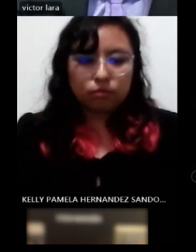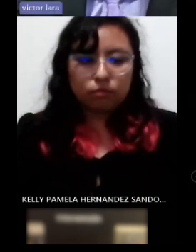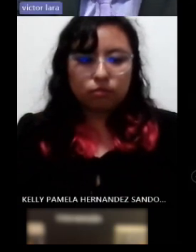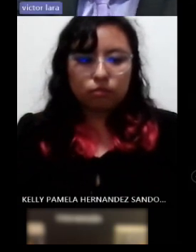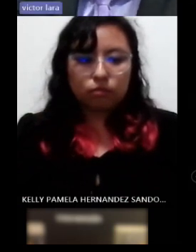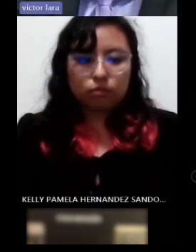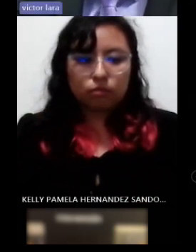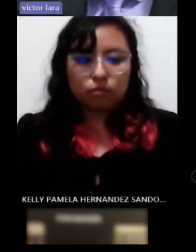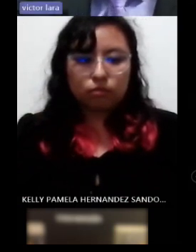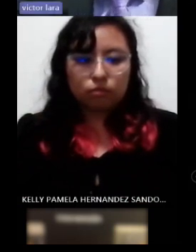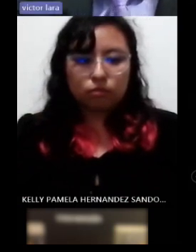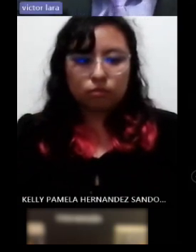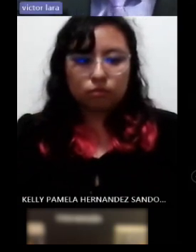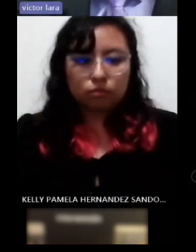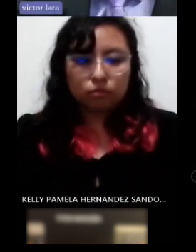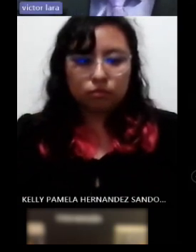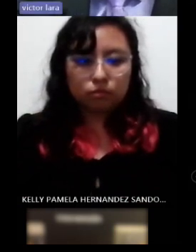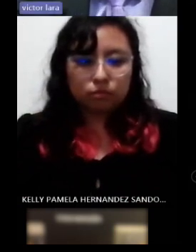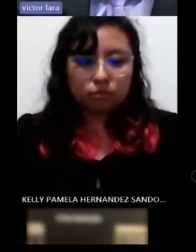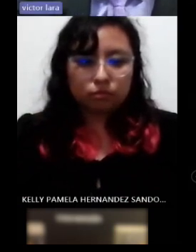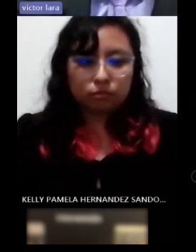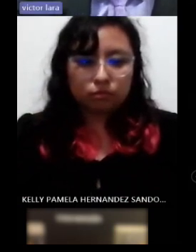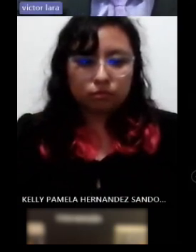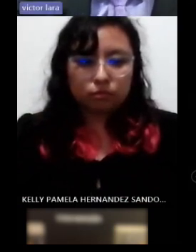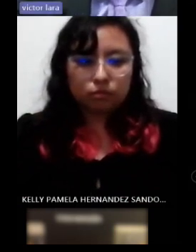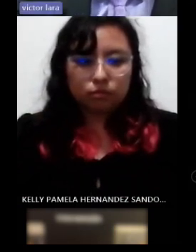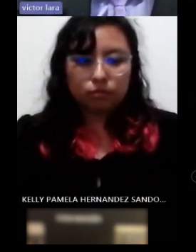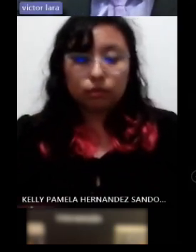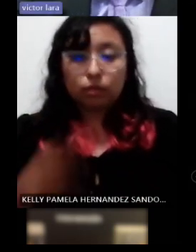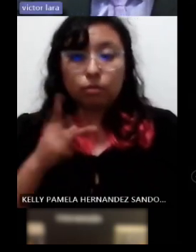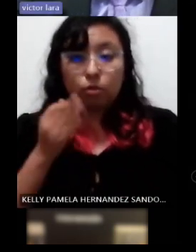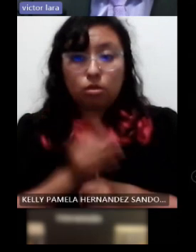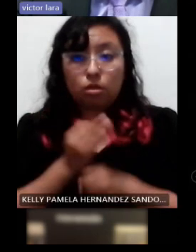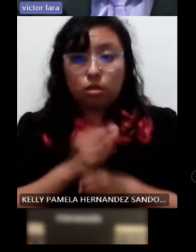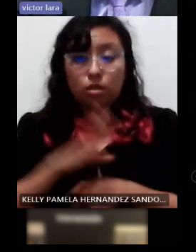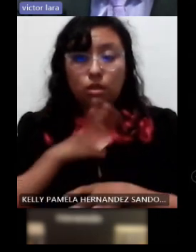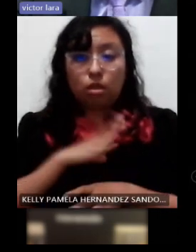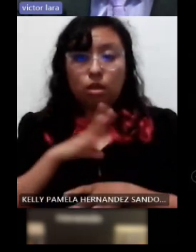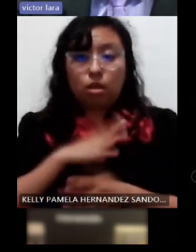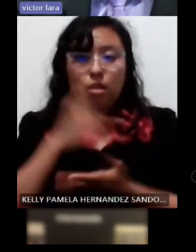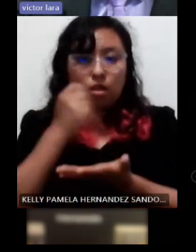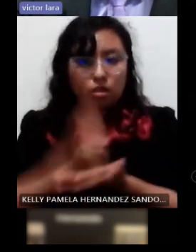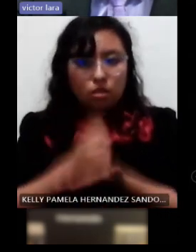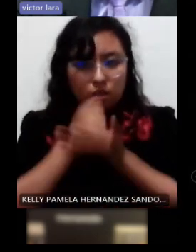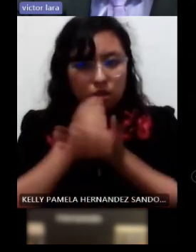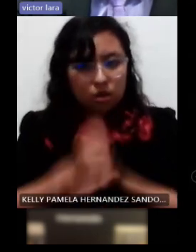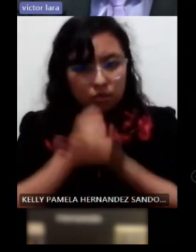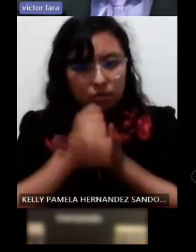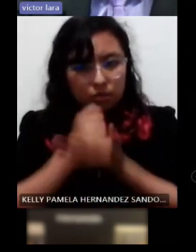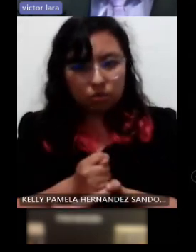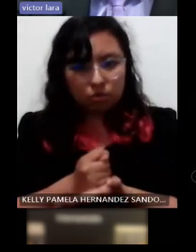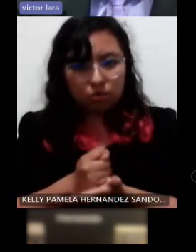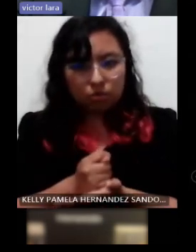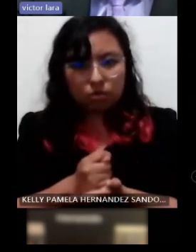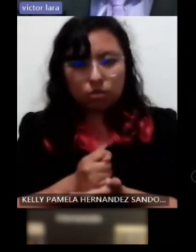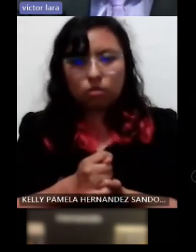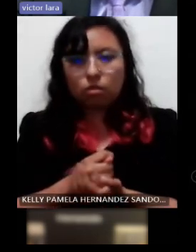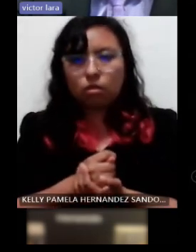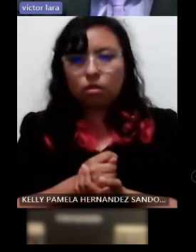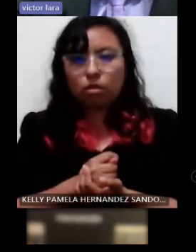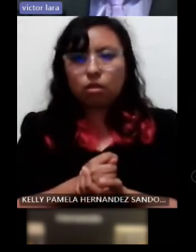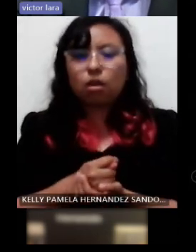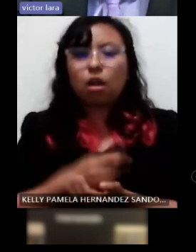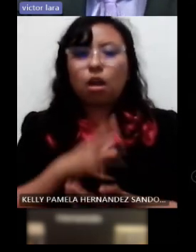los siguientes vídeos que hablan de la parte de la terapéutica son casos o es el caso de un pequeñito con